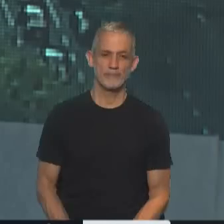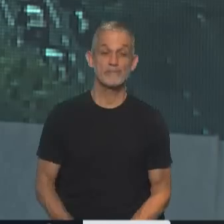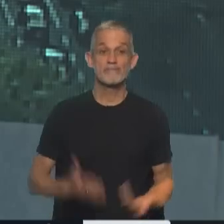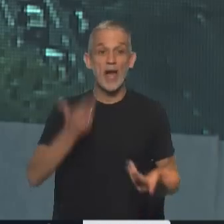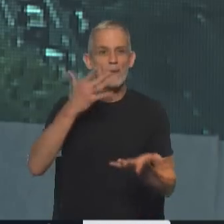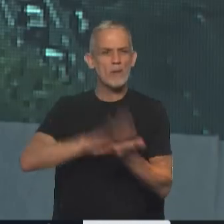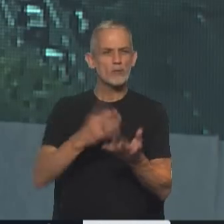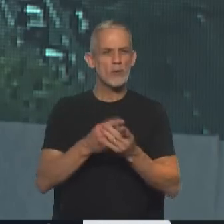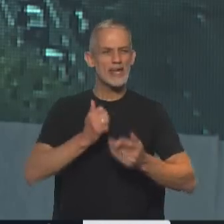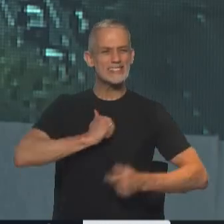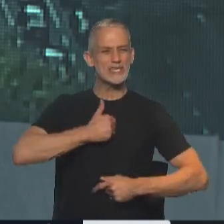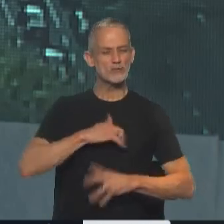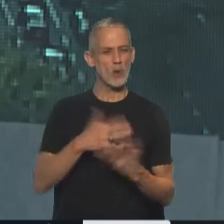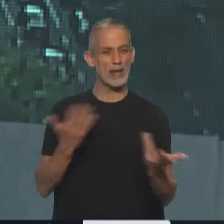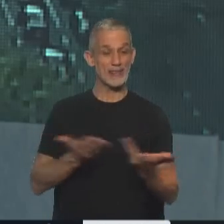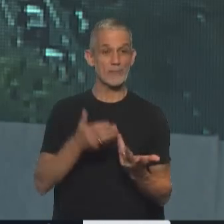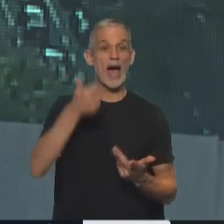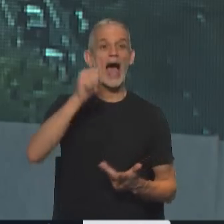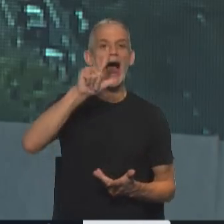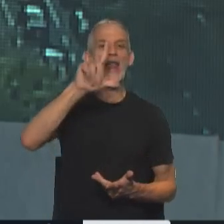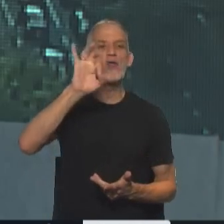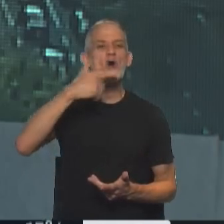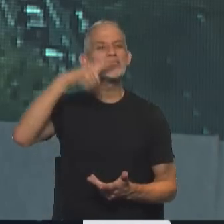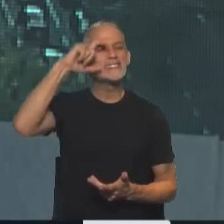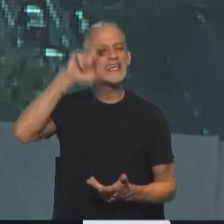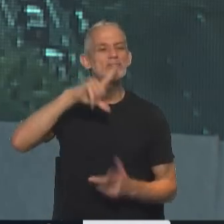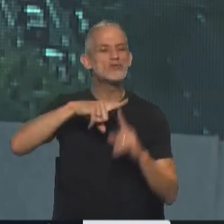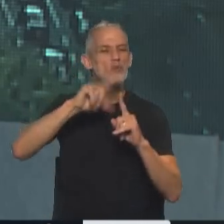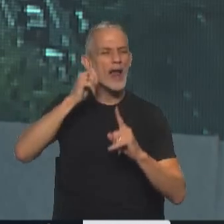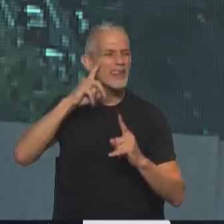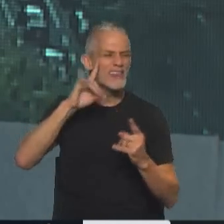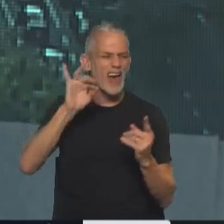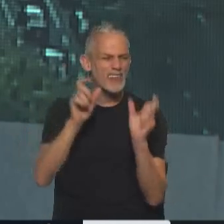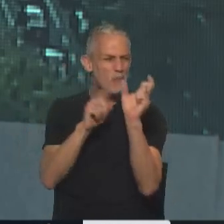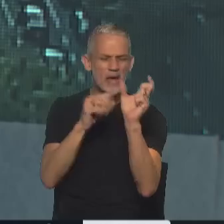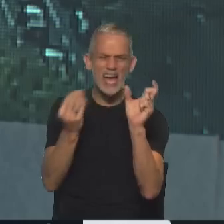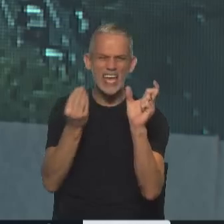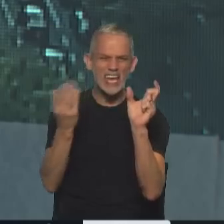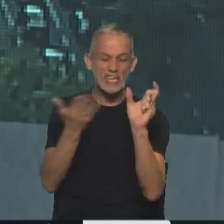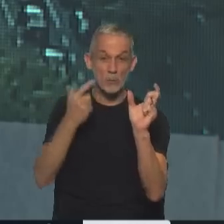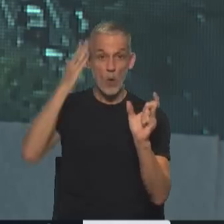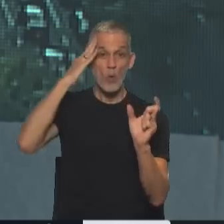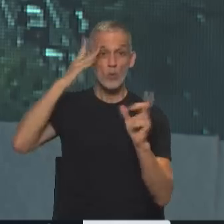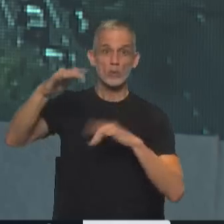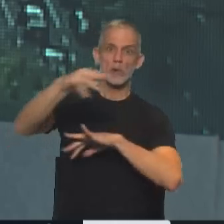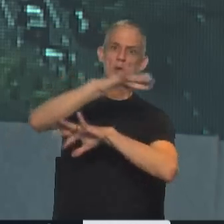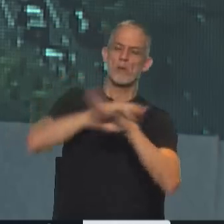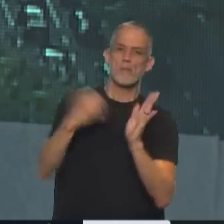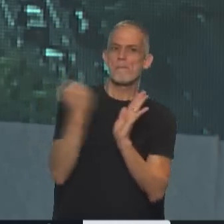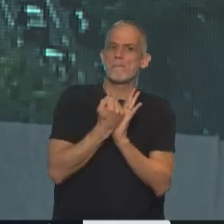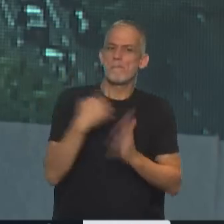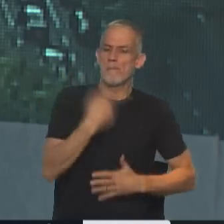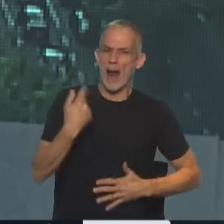Hablamos de sexualidad y hablamos de la halosexualidad y qué significa y cómo muchas veces lo cultural nos determina también